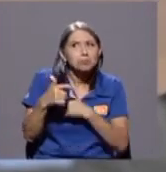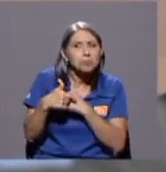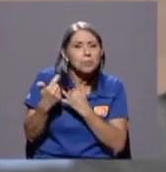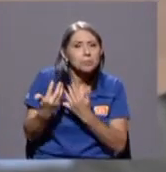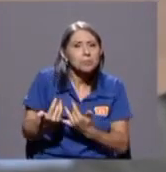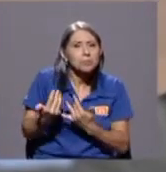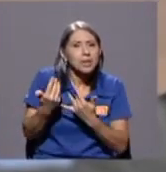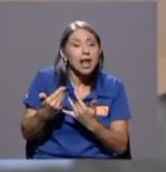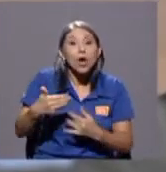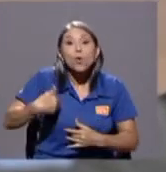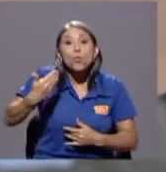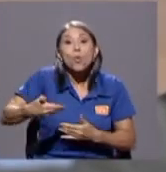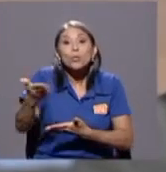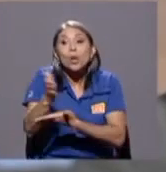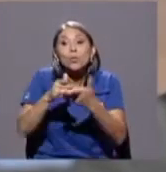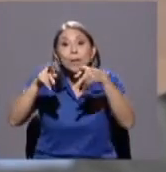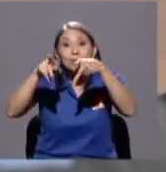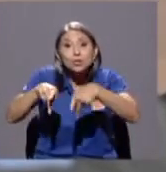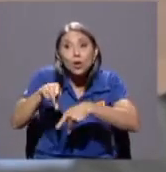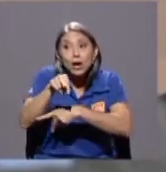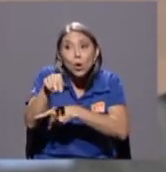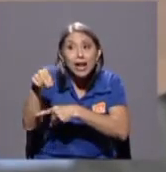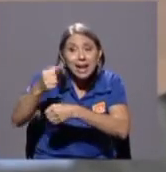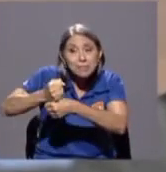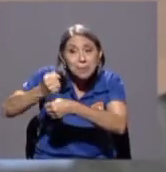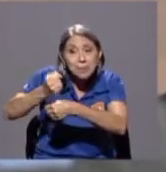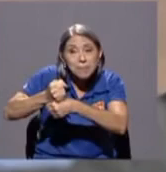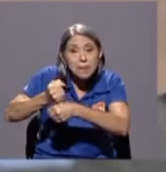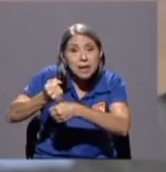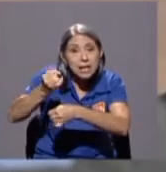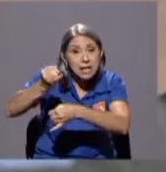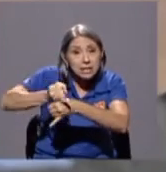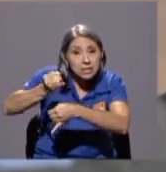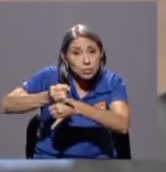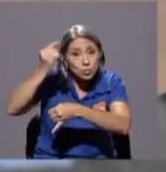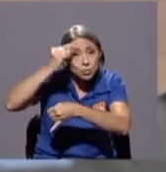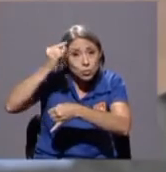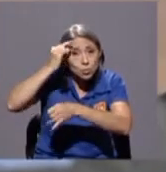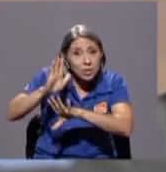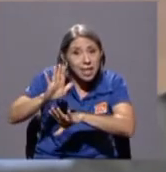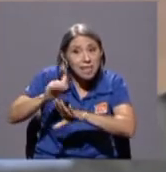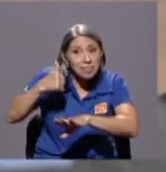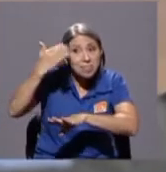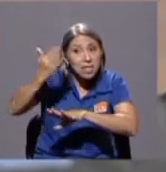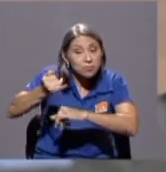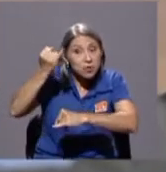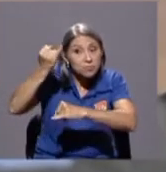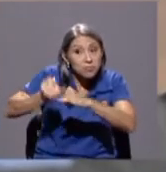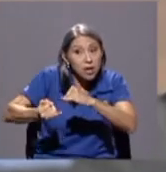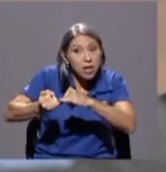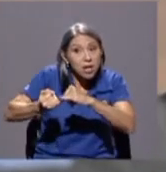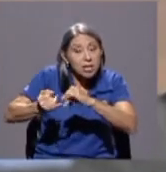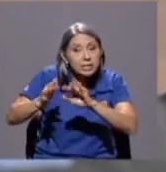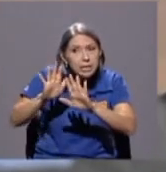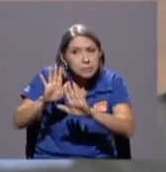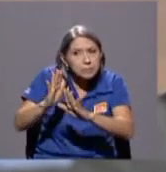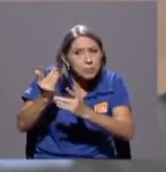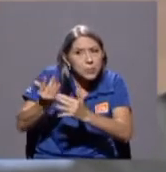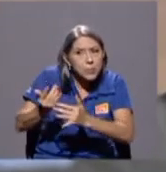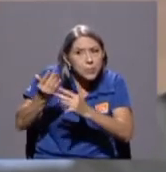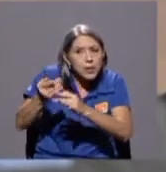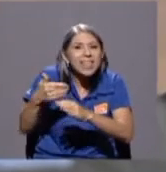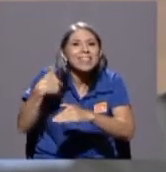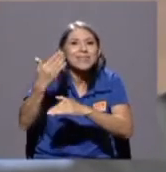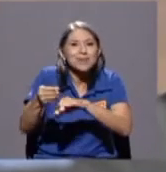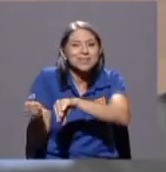colega vuelve de la función pública antes de que ingrese pues porque la gente siempre queda con la cabeza en otro lado yo solo me acuerdo de